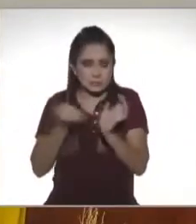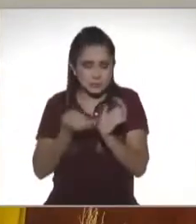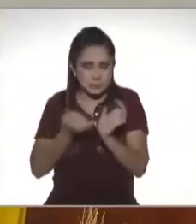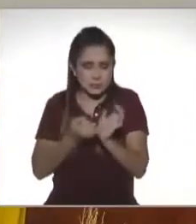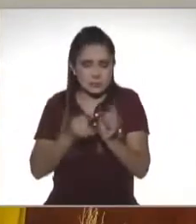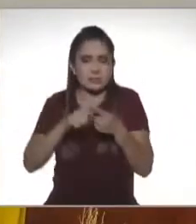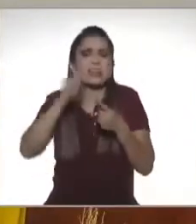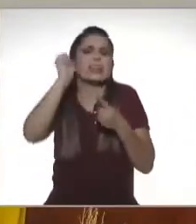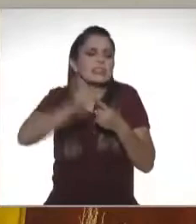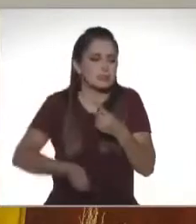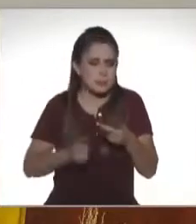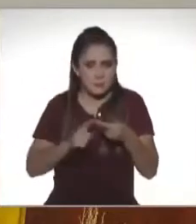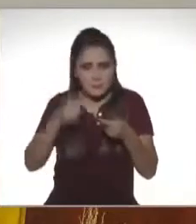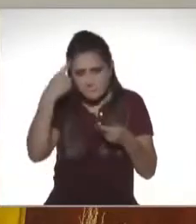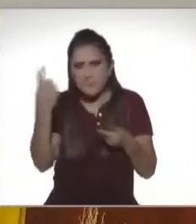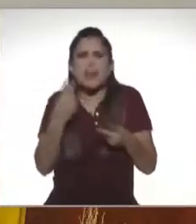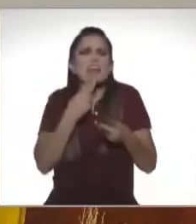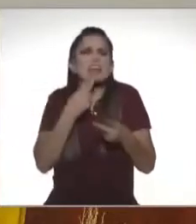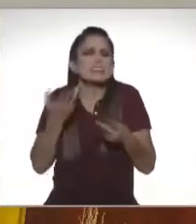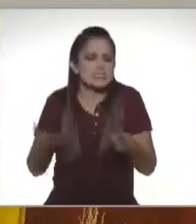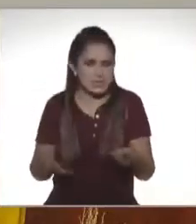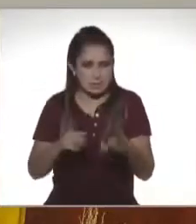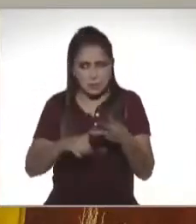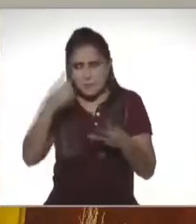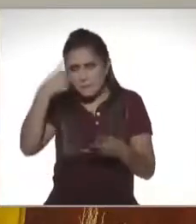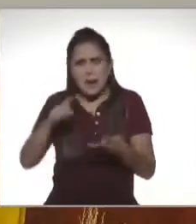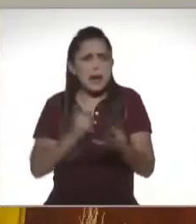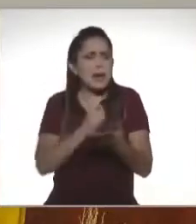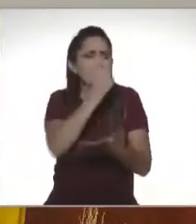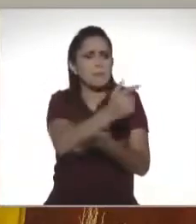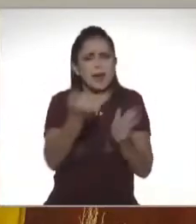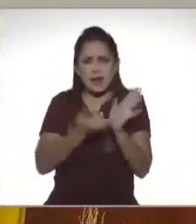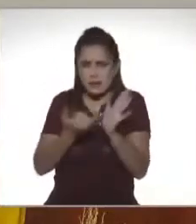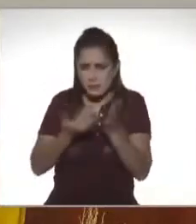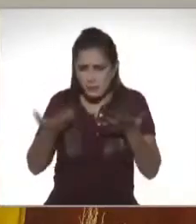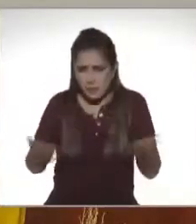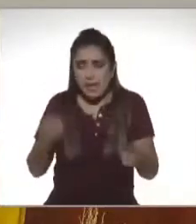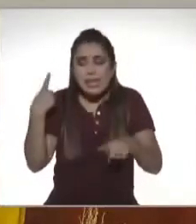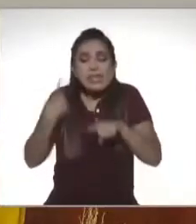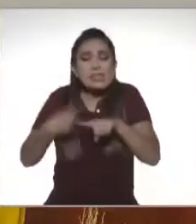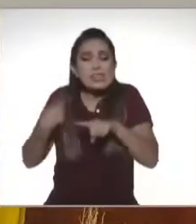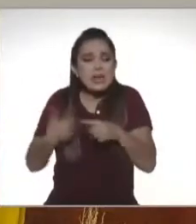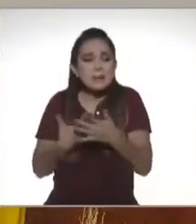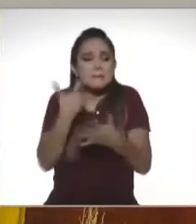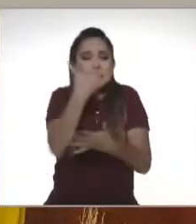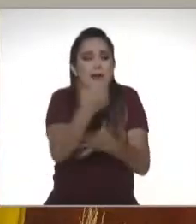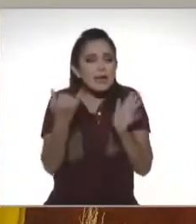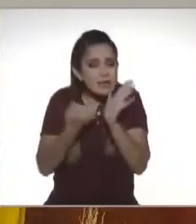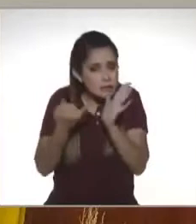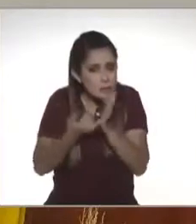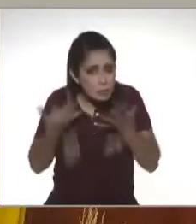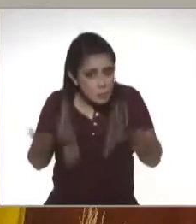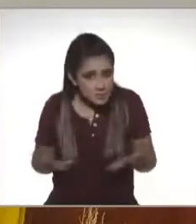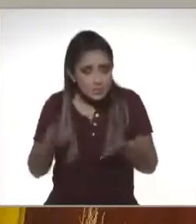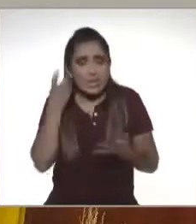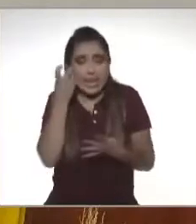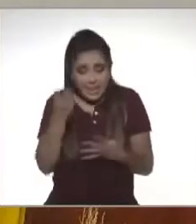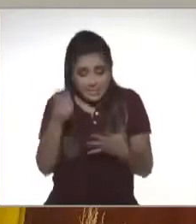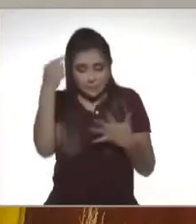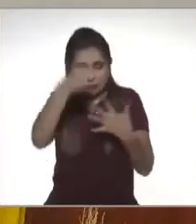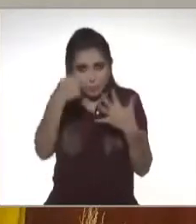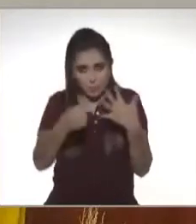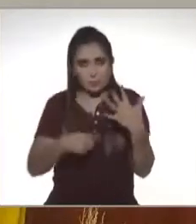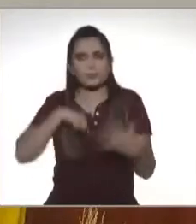¿Desde qué son? ¿Para qué sirven? ¿Por qué tengo que pagarlos? ¿Quiénes tienen que pagarlos? Son situaciones que hoy en Diálogos en